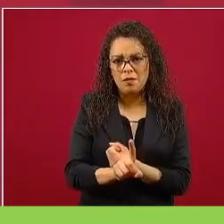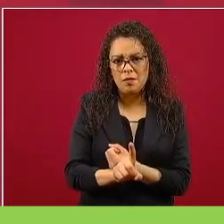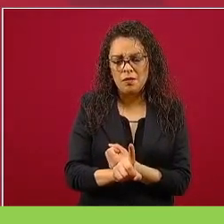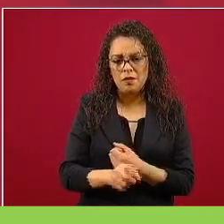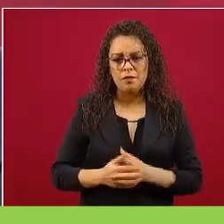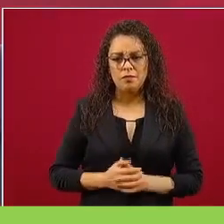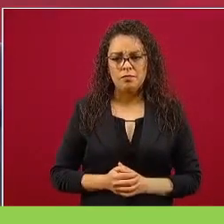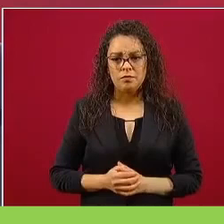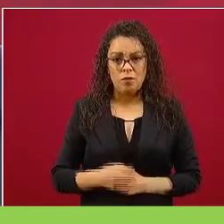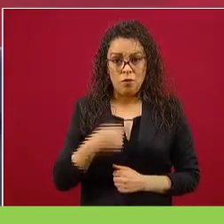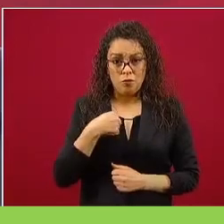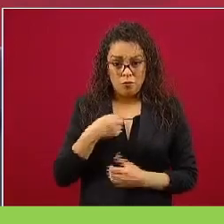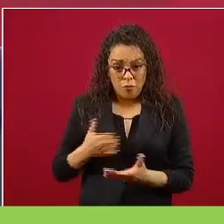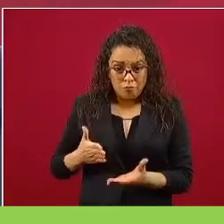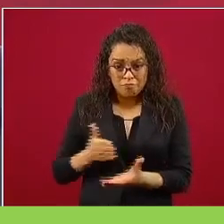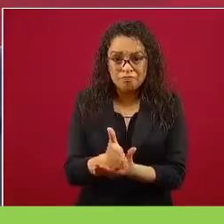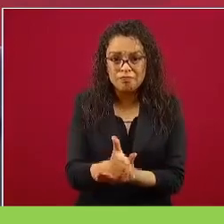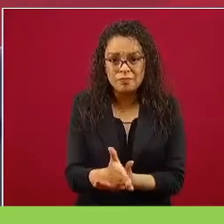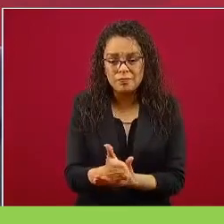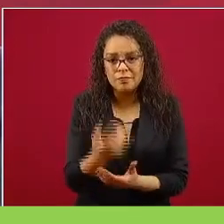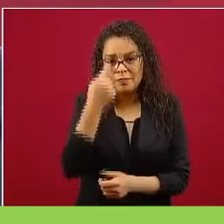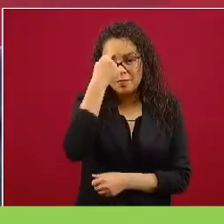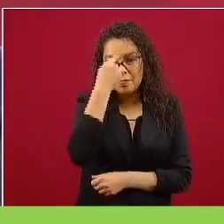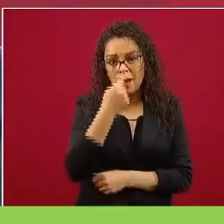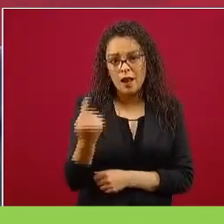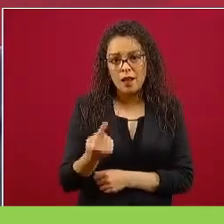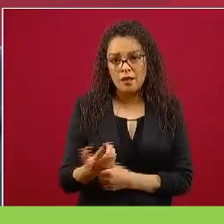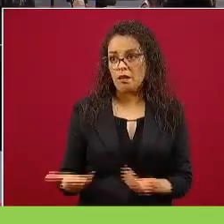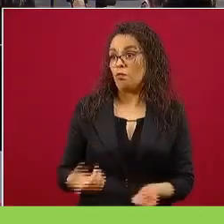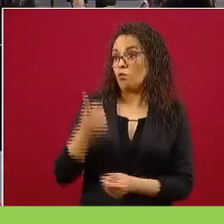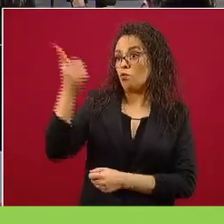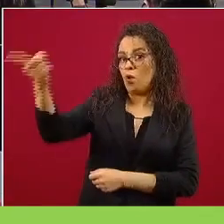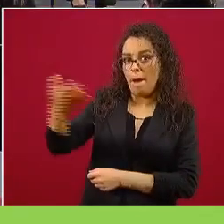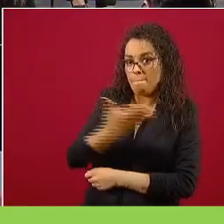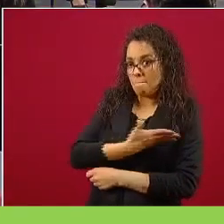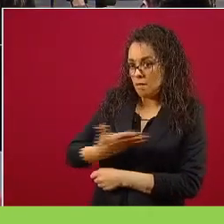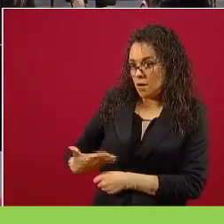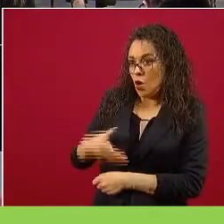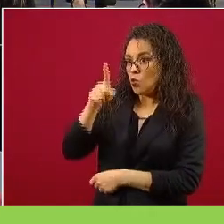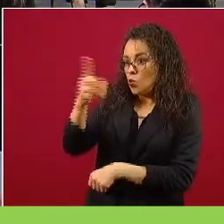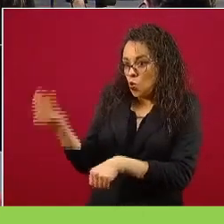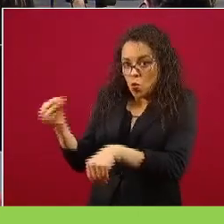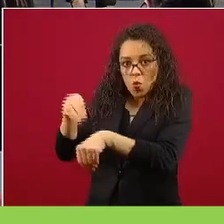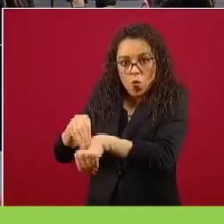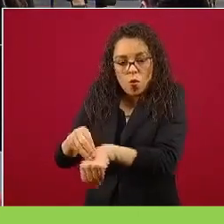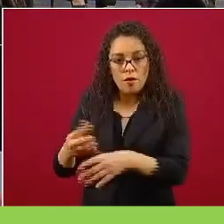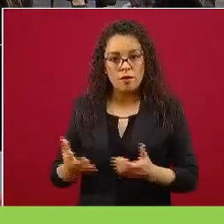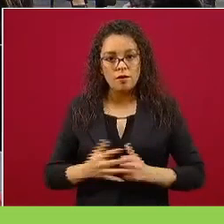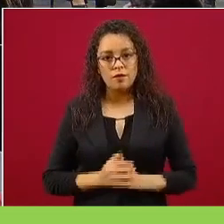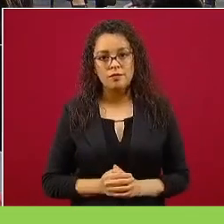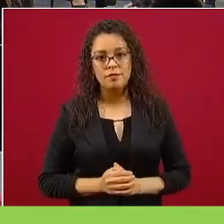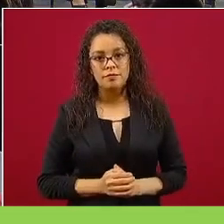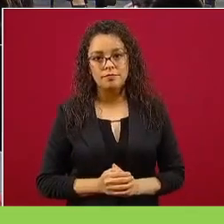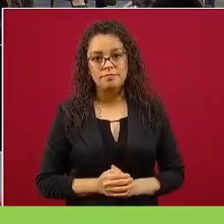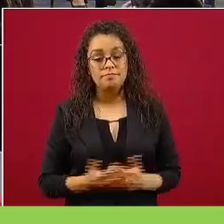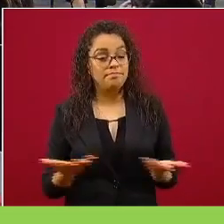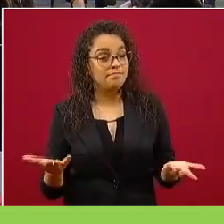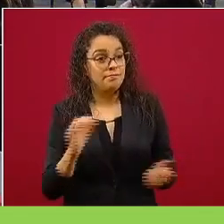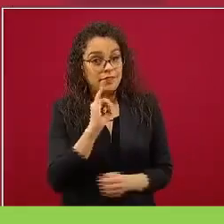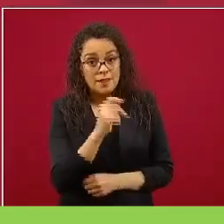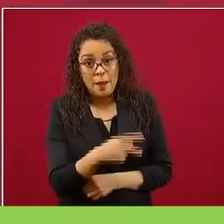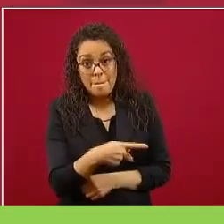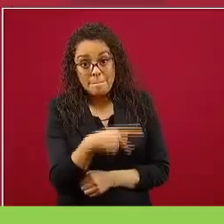¿Para qué me voy a meter yo? Usted es el presidente, usted la puso ahí. Pero hay